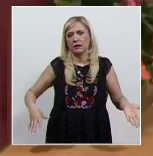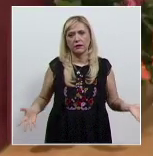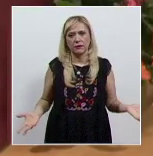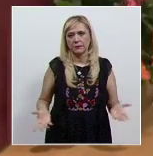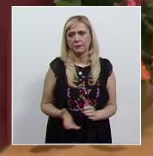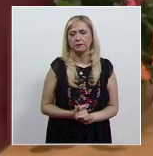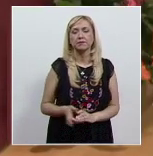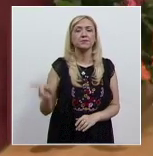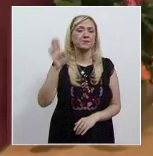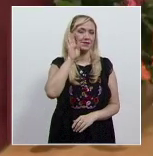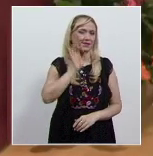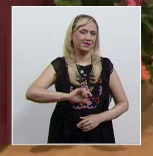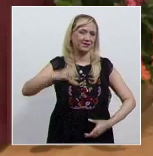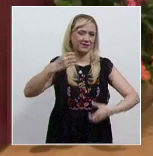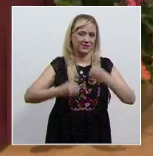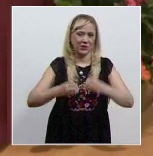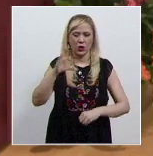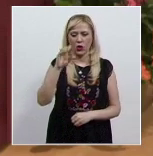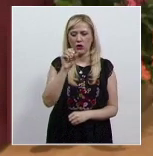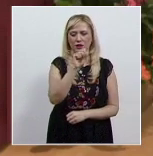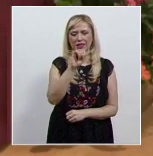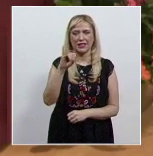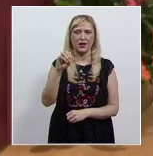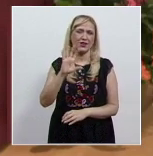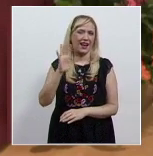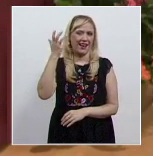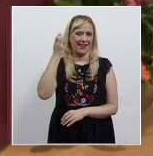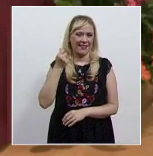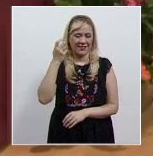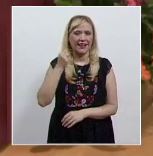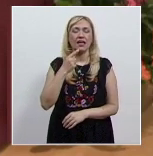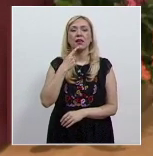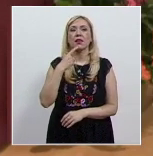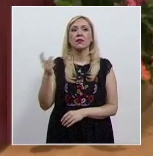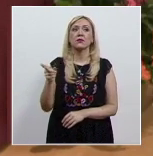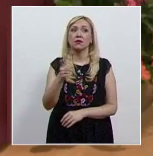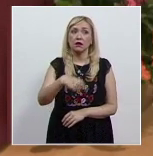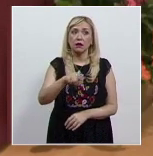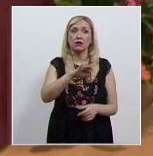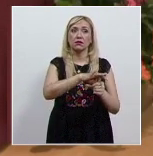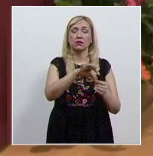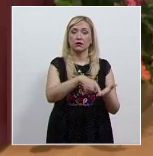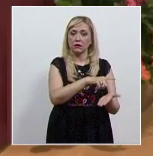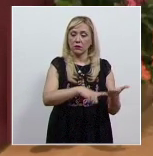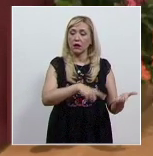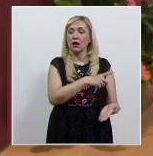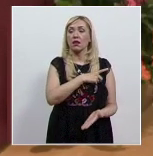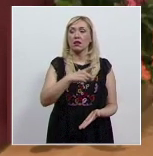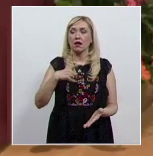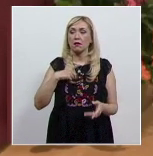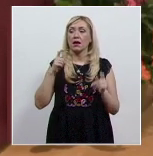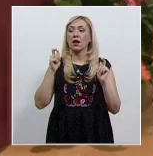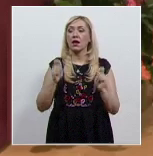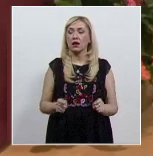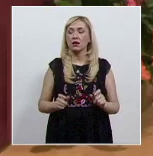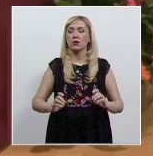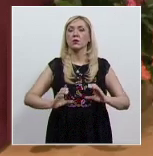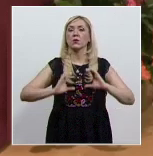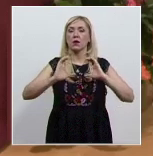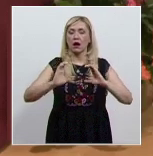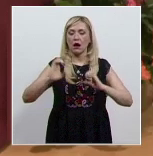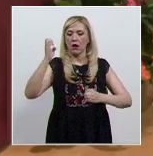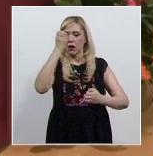el ministro en retiro, José Ramón Cosío Díaz, ahondó en que el deber de las autoridades electorales debe ir más allá de la organización y